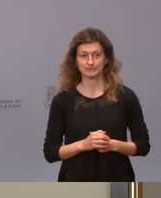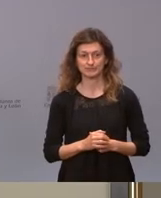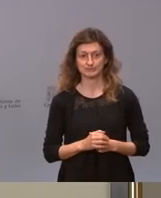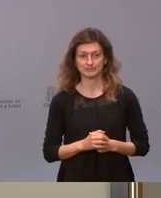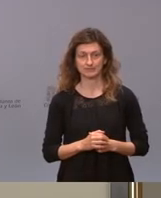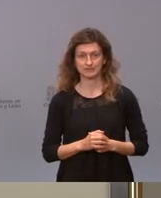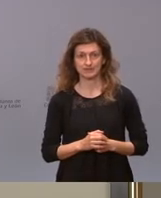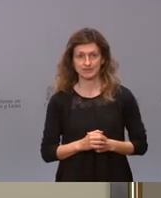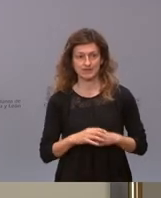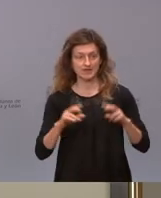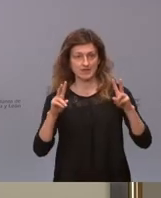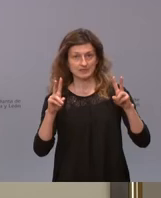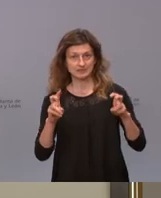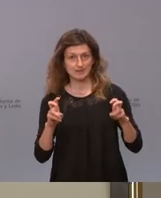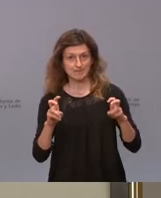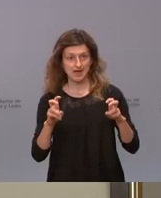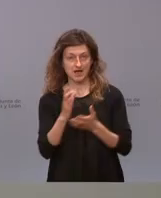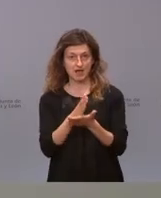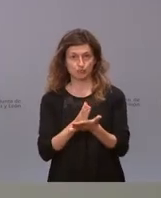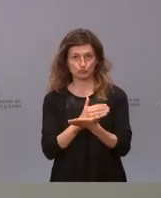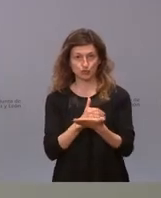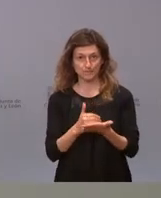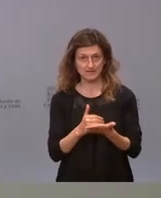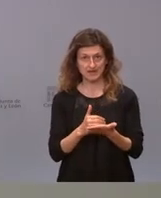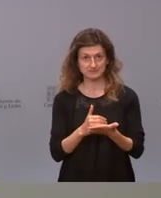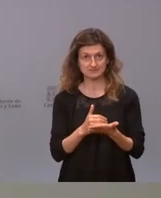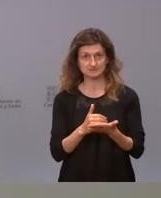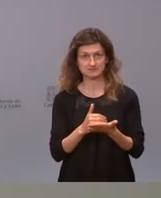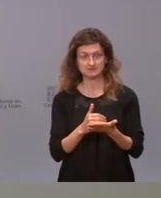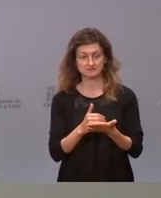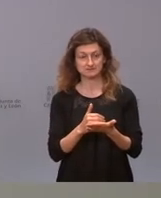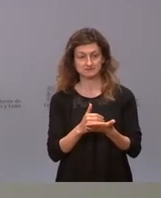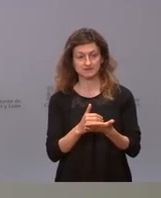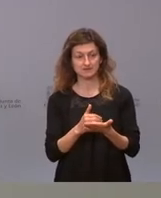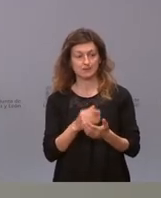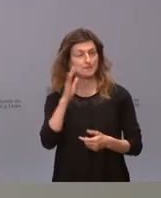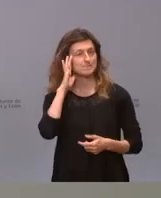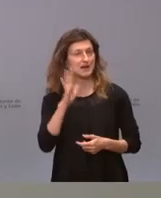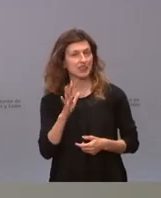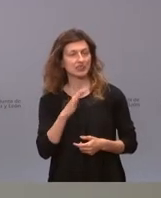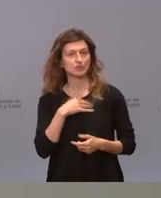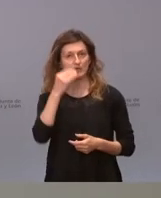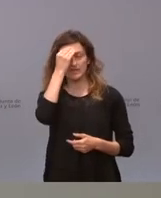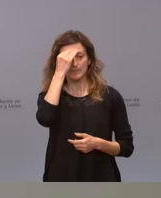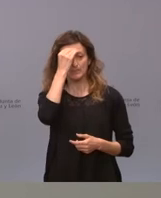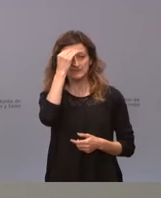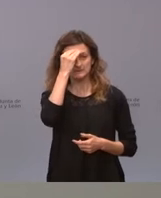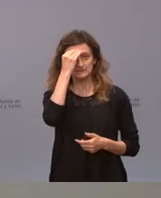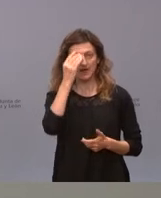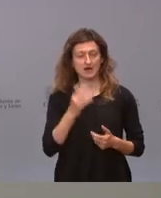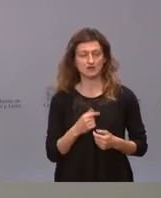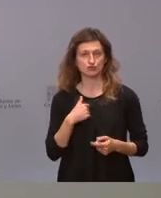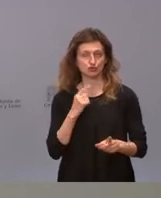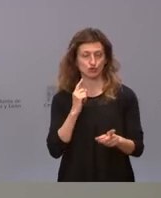respecto a las carteras autonómicas efectivamente se plantea o parece que pudiera plantearse nosotros estamos absolutamente